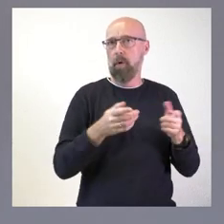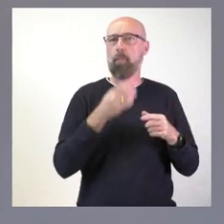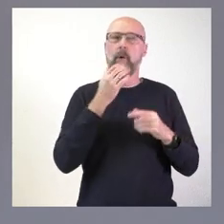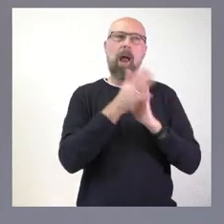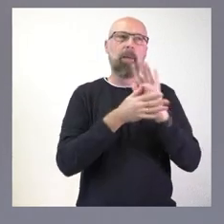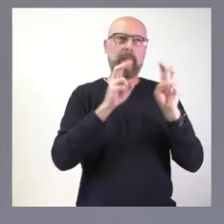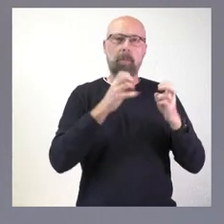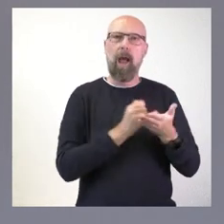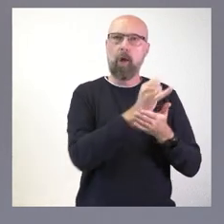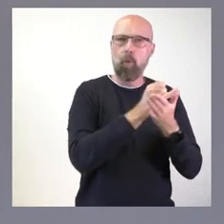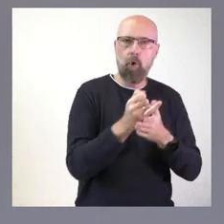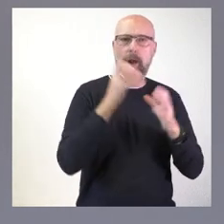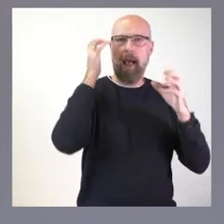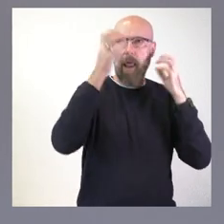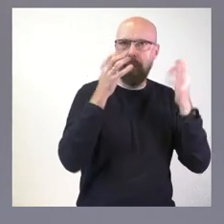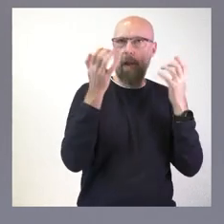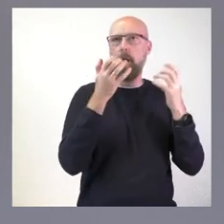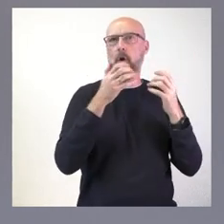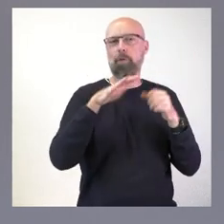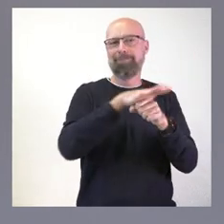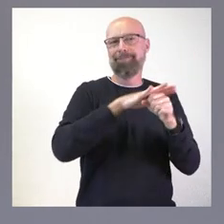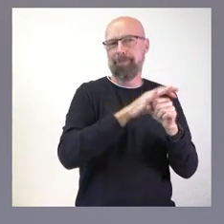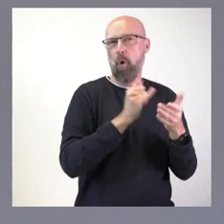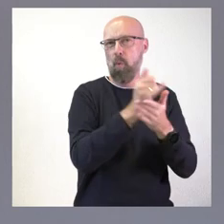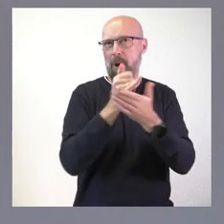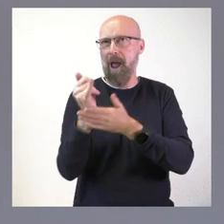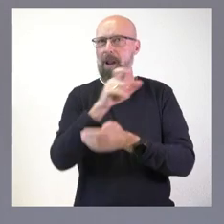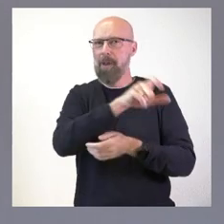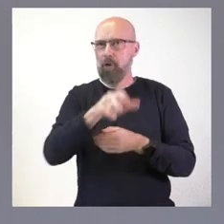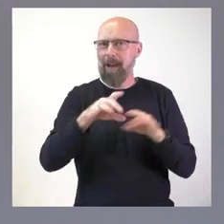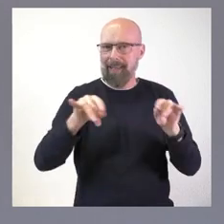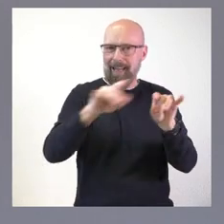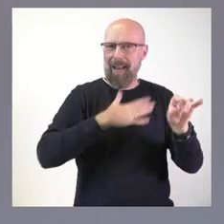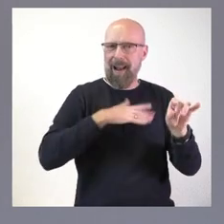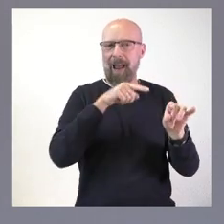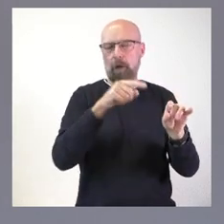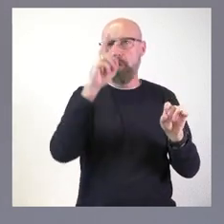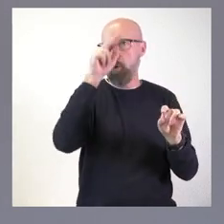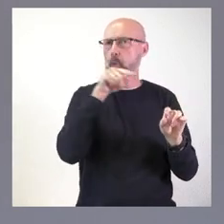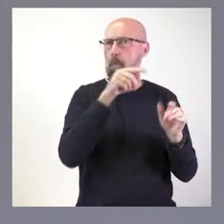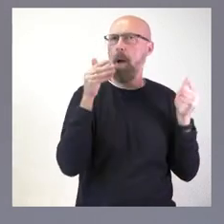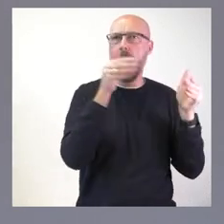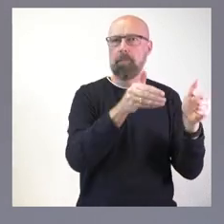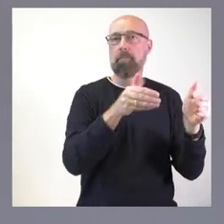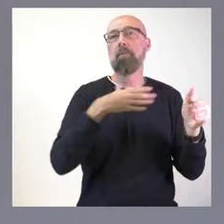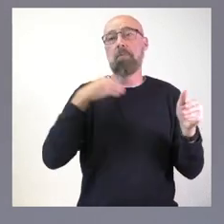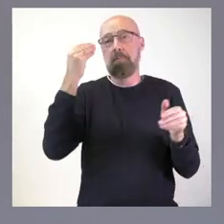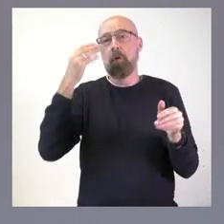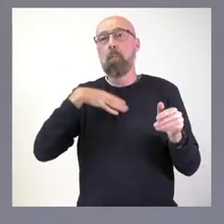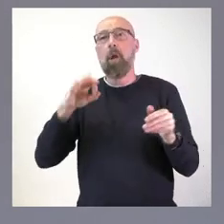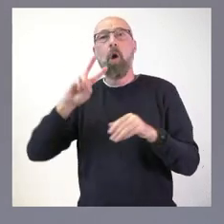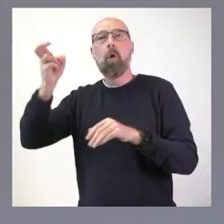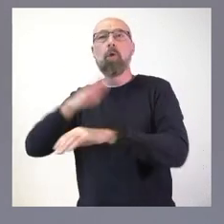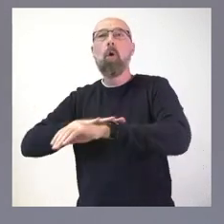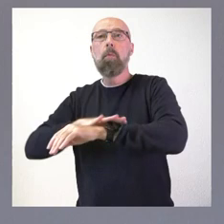de los ganaderos, del mundo rural, de las personas de esta tierra, esto es lo que nos preocupa a nosotros. Yo comprendo que puede haber otros gobiernos que para